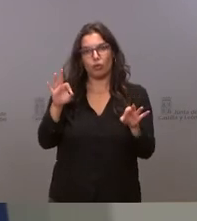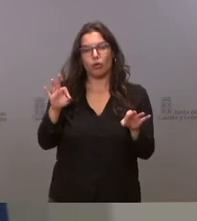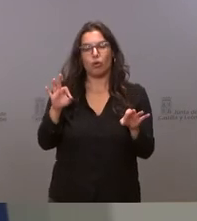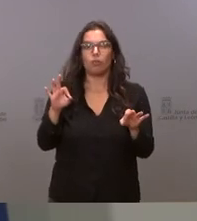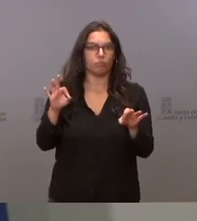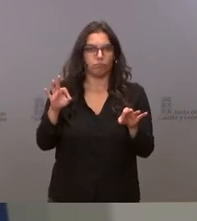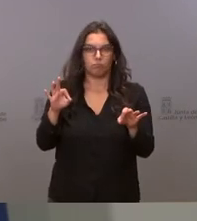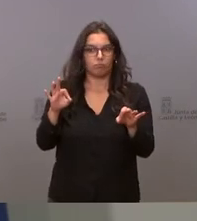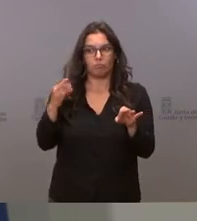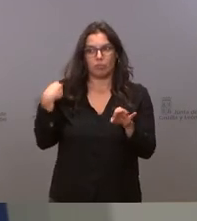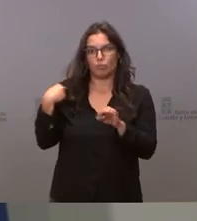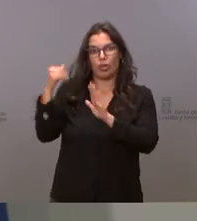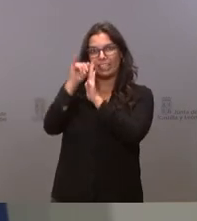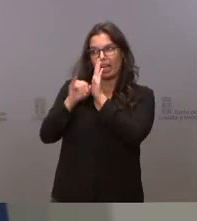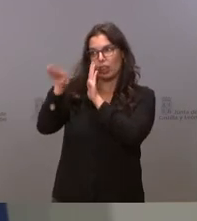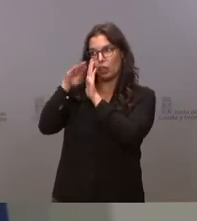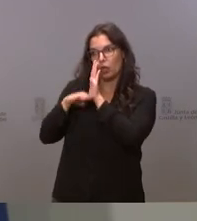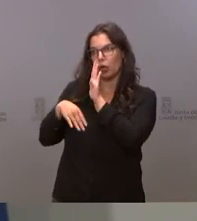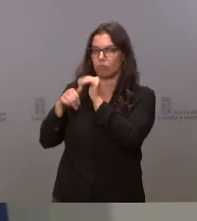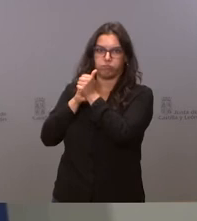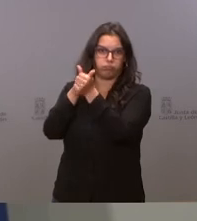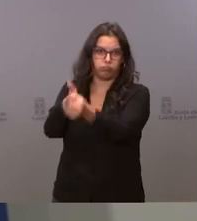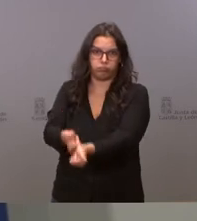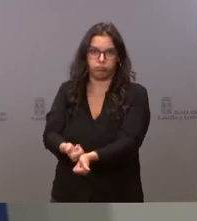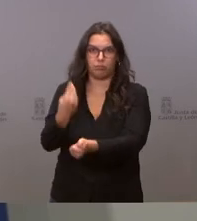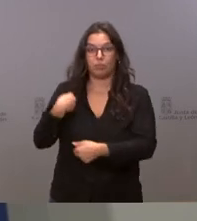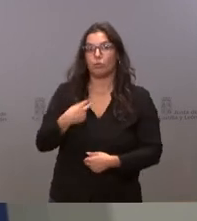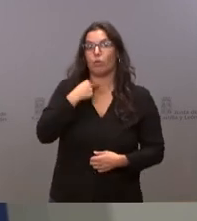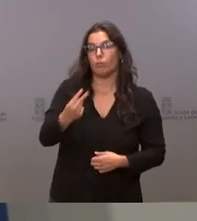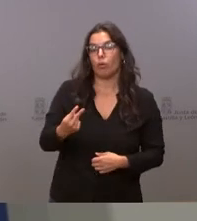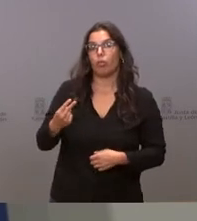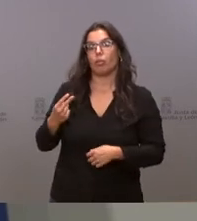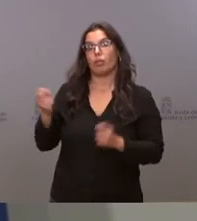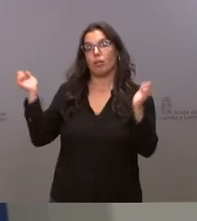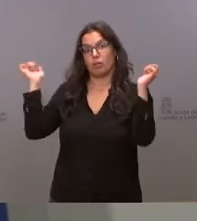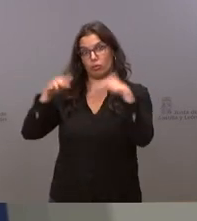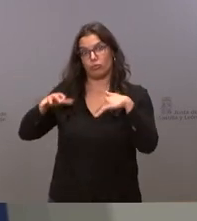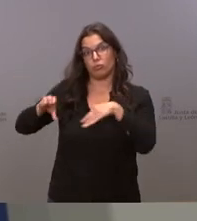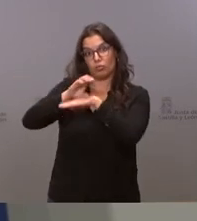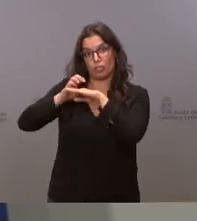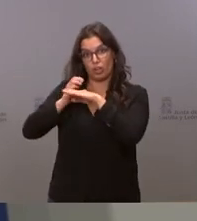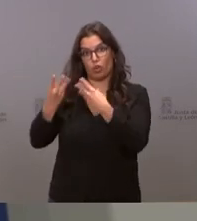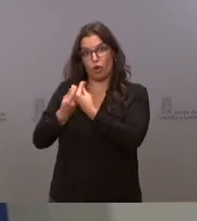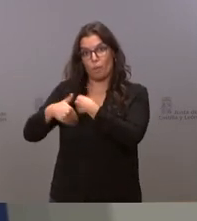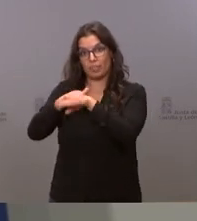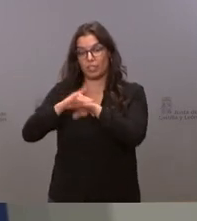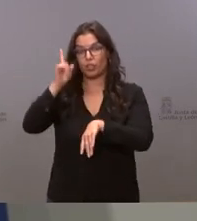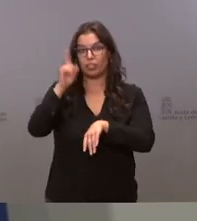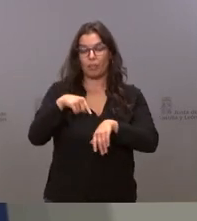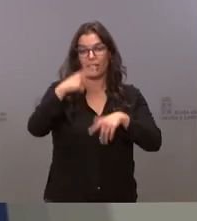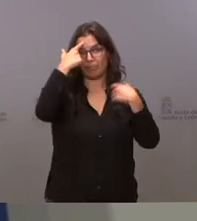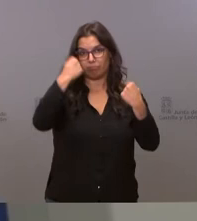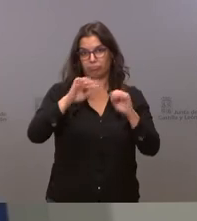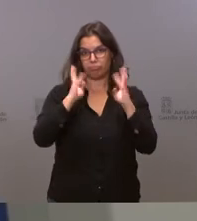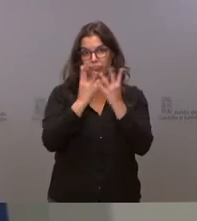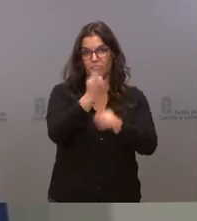manera sujetarnos a las indicaciones que se hacen desde el interterritorial y desde la ponencia de vacunas del